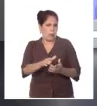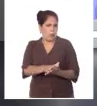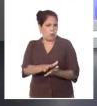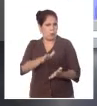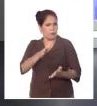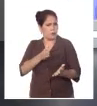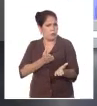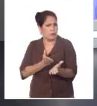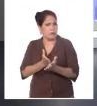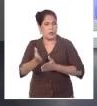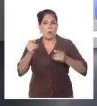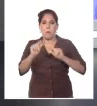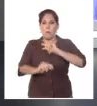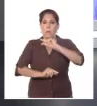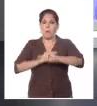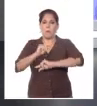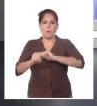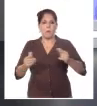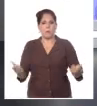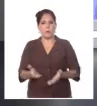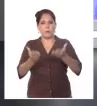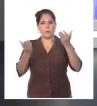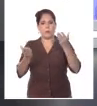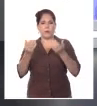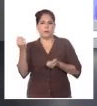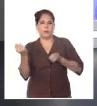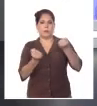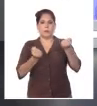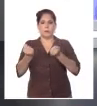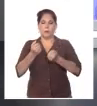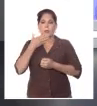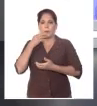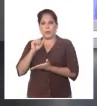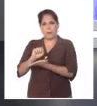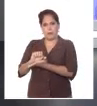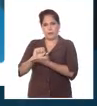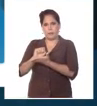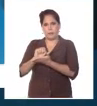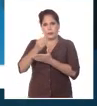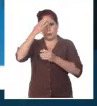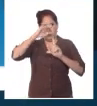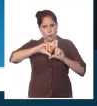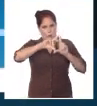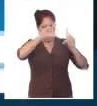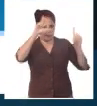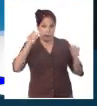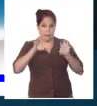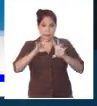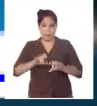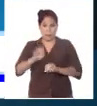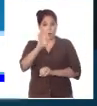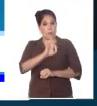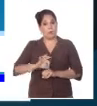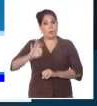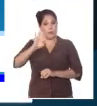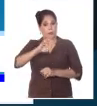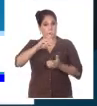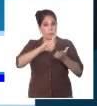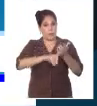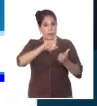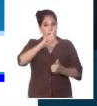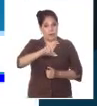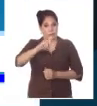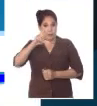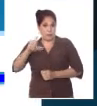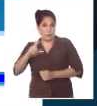en la recuperación gradual del sector y mejorar los servicios en el país. El secretario de Organización del Comité Central del Partido,